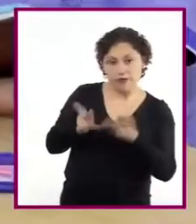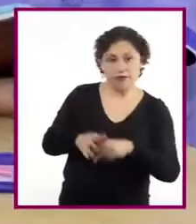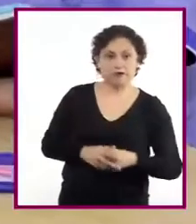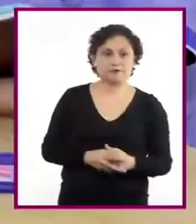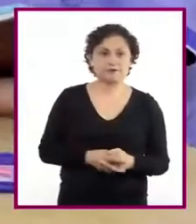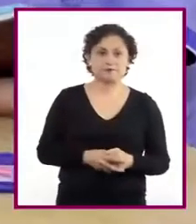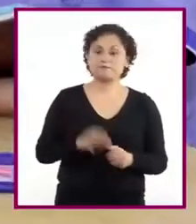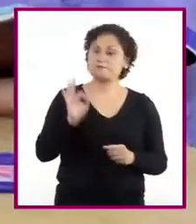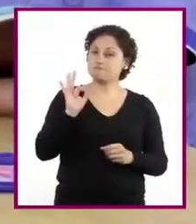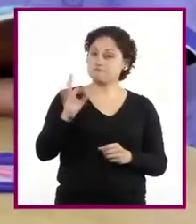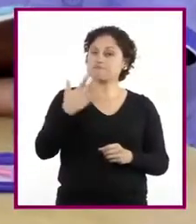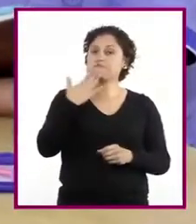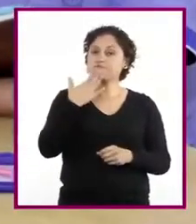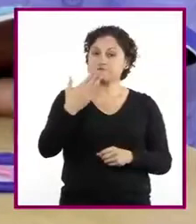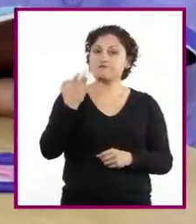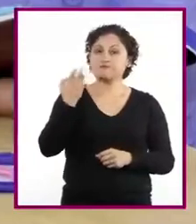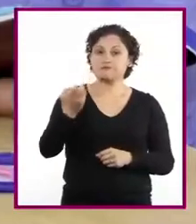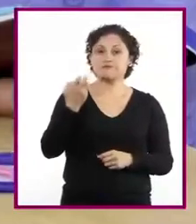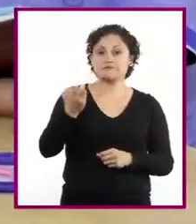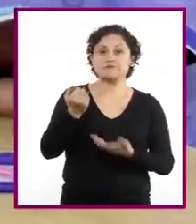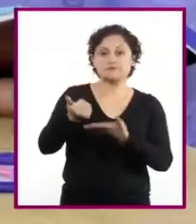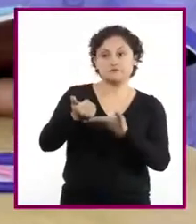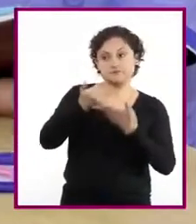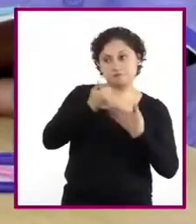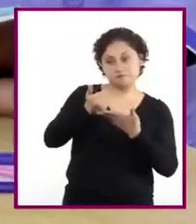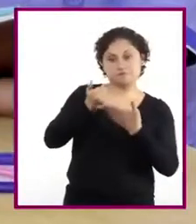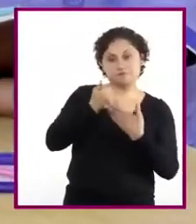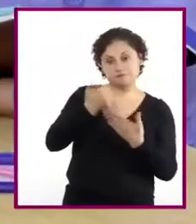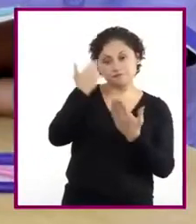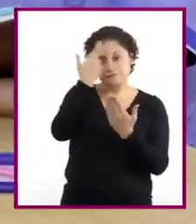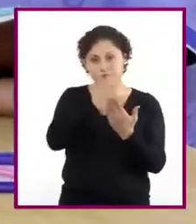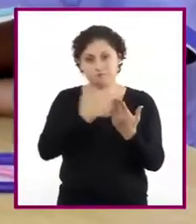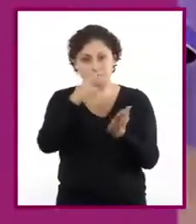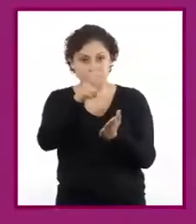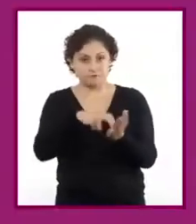¡Perfecto! Así es más fácil enriquecer y corregir el texto.